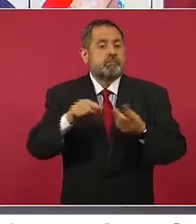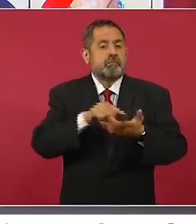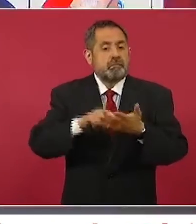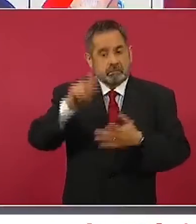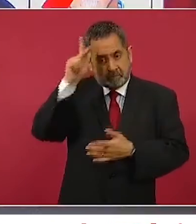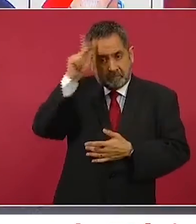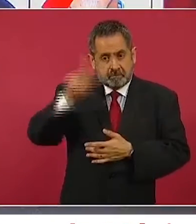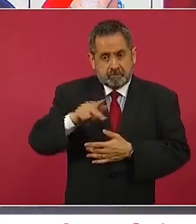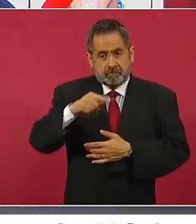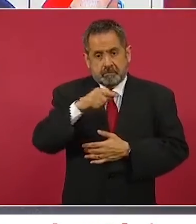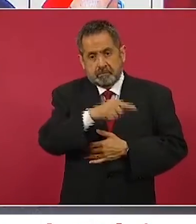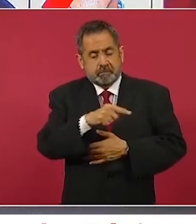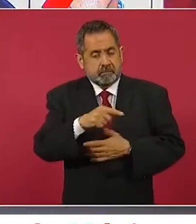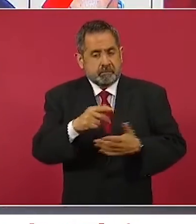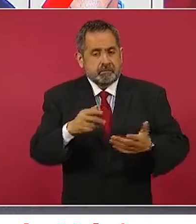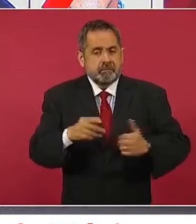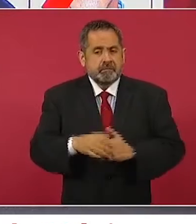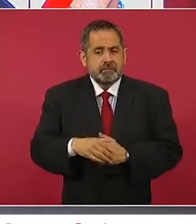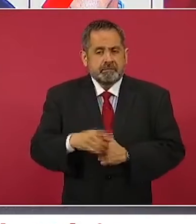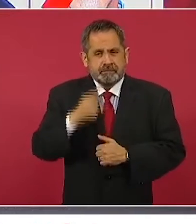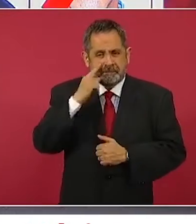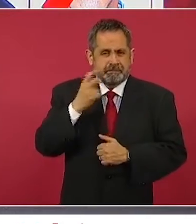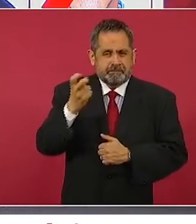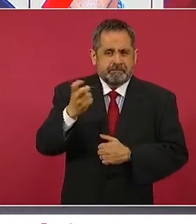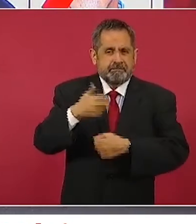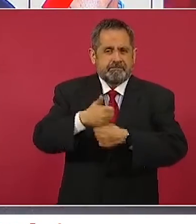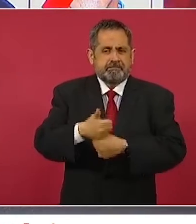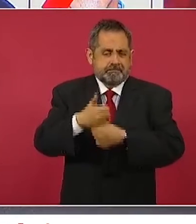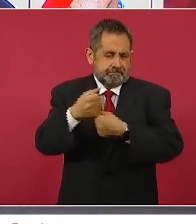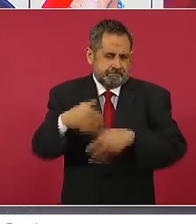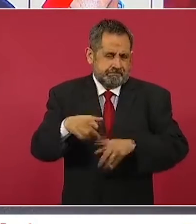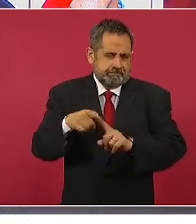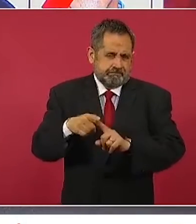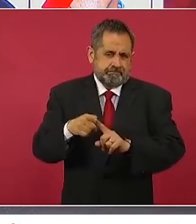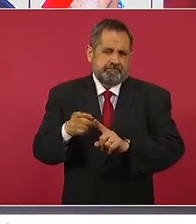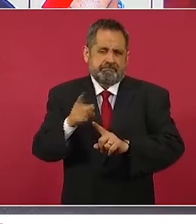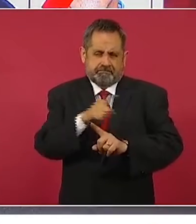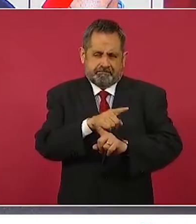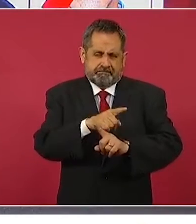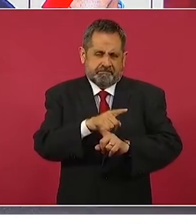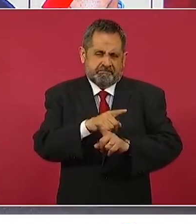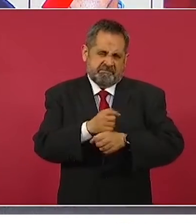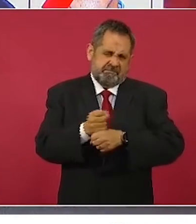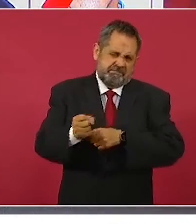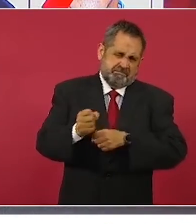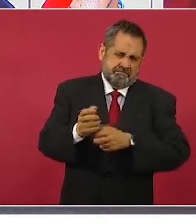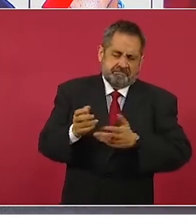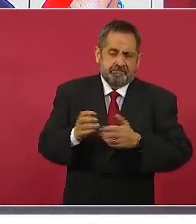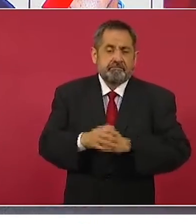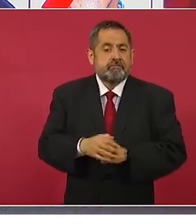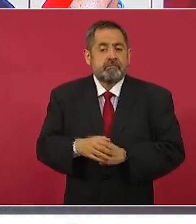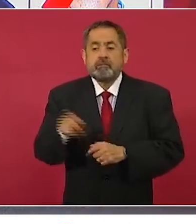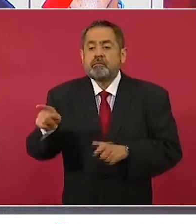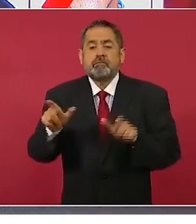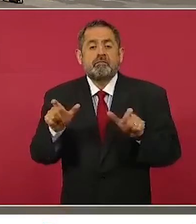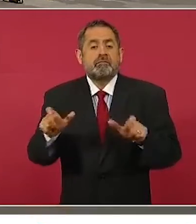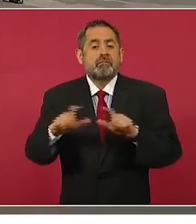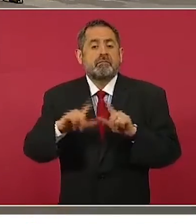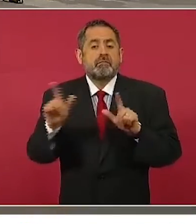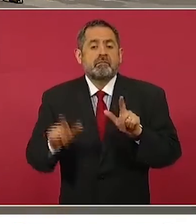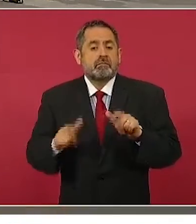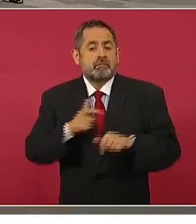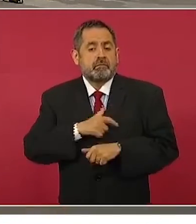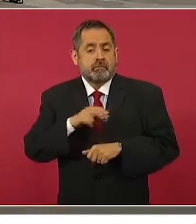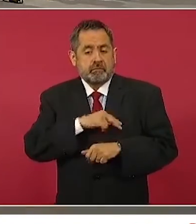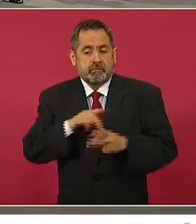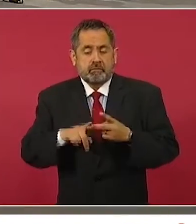Hidalgo. Esta es la víctima, este es el perpetrador. Fue una operación con Guardia Nacional, con